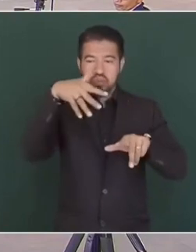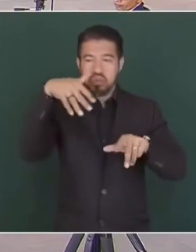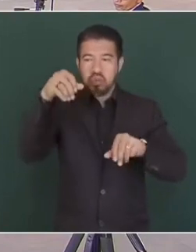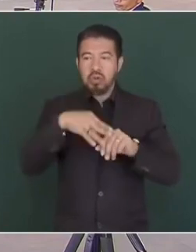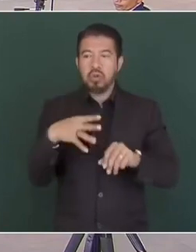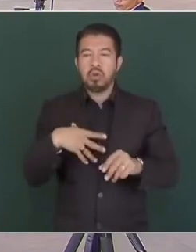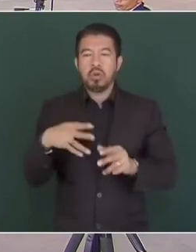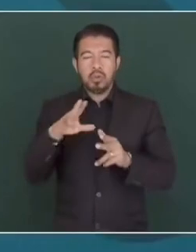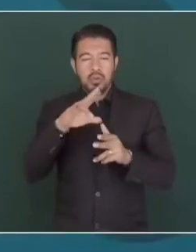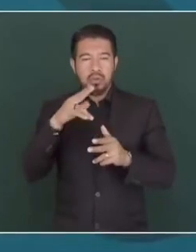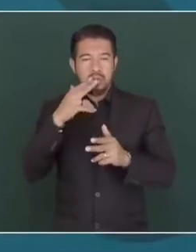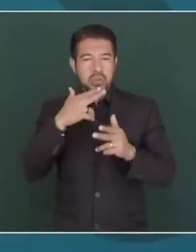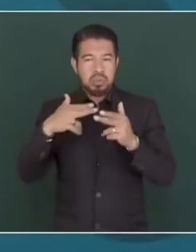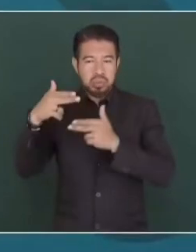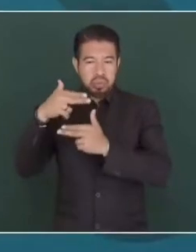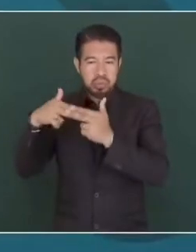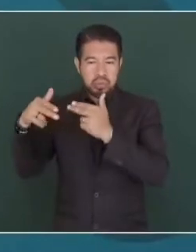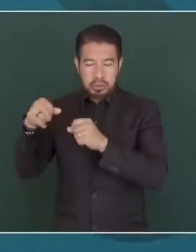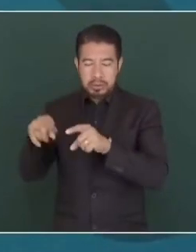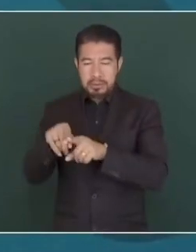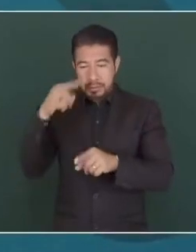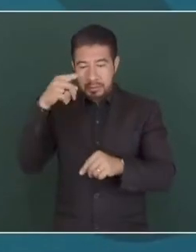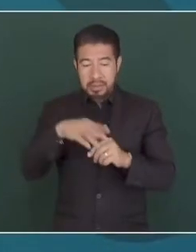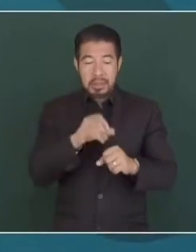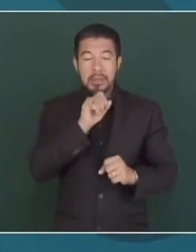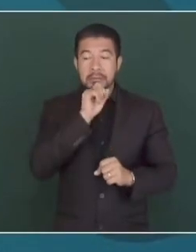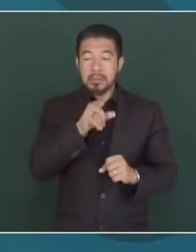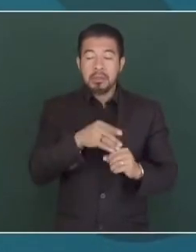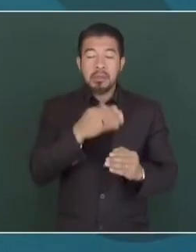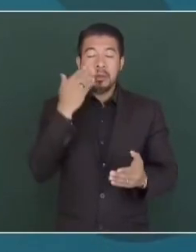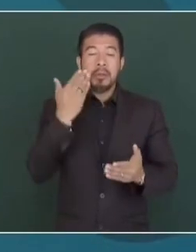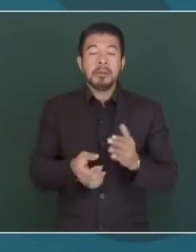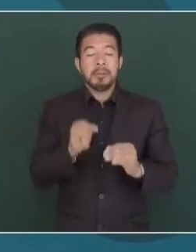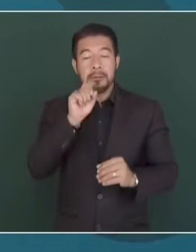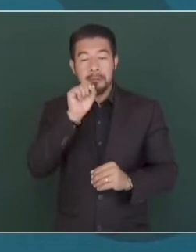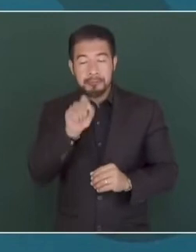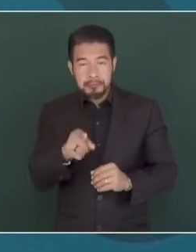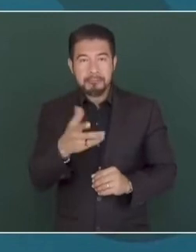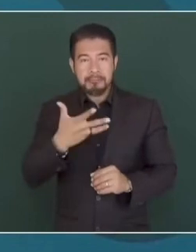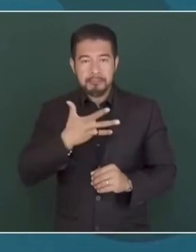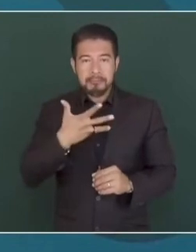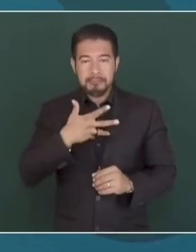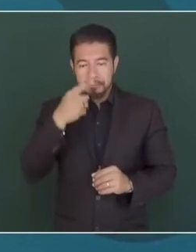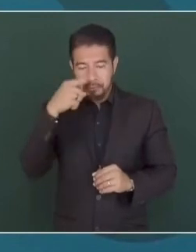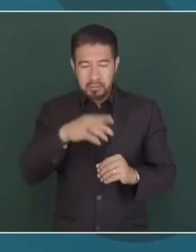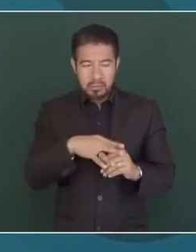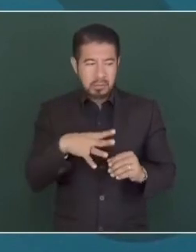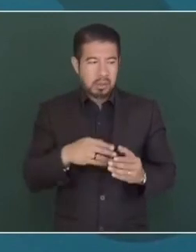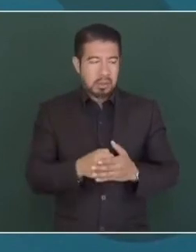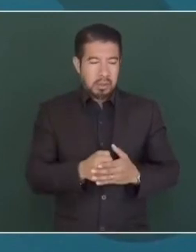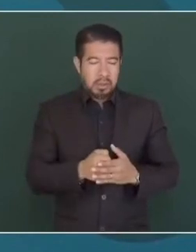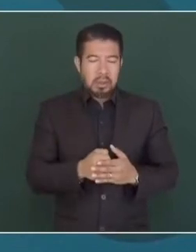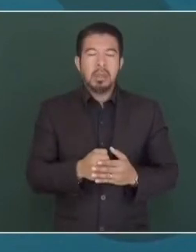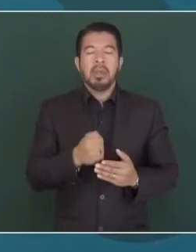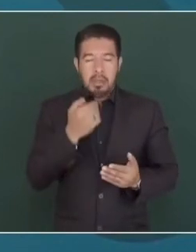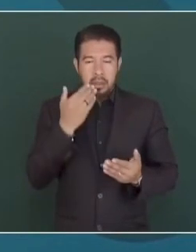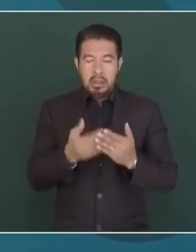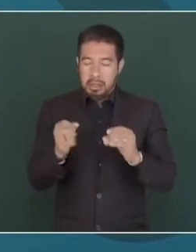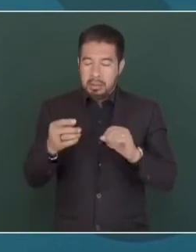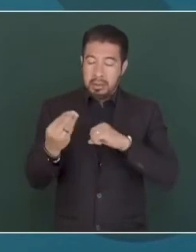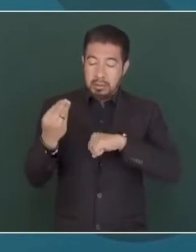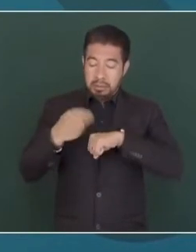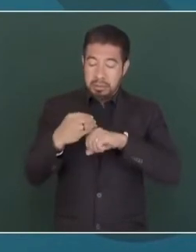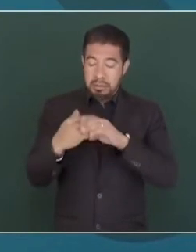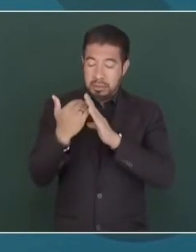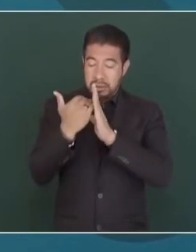El transporte ferroviario de pasajeros traerá consigo una reducción también en los costos de mantenimiento de carreteras y una disminución en